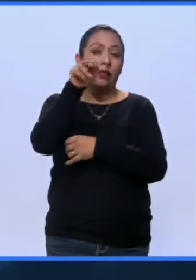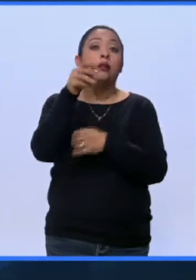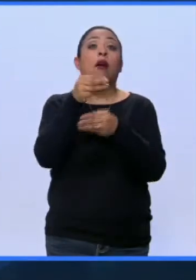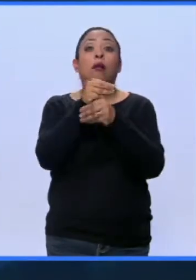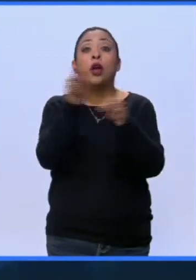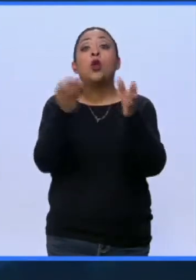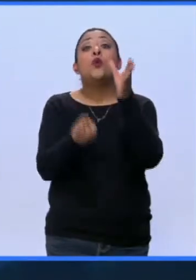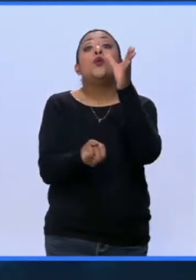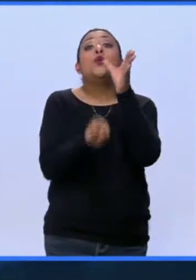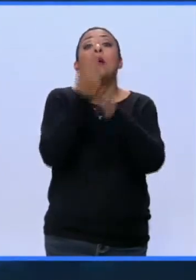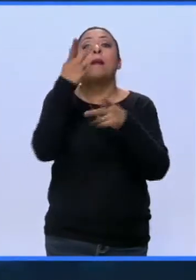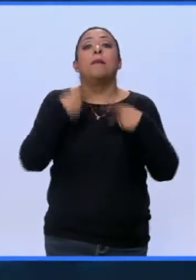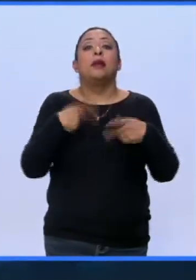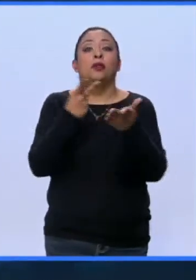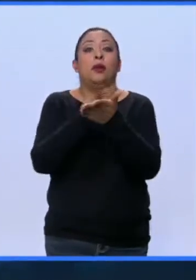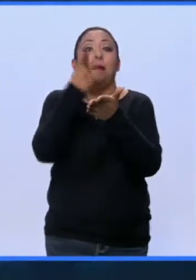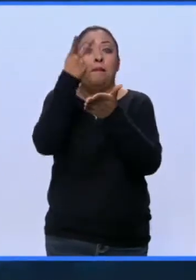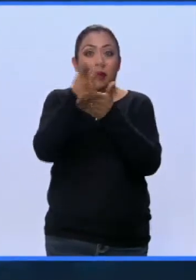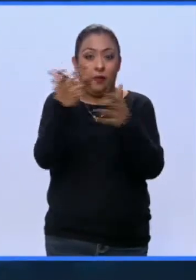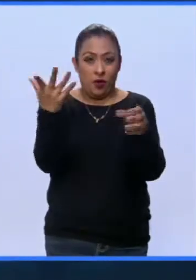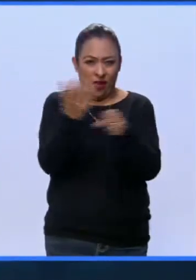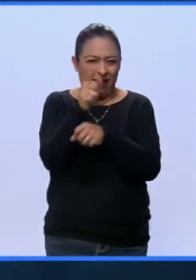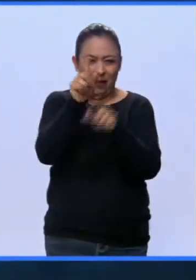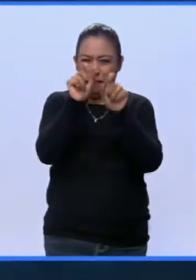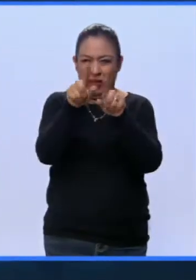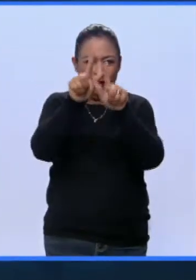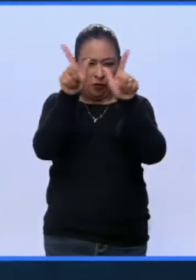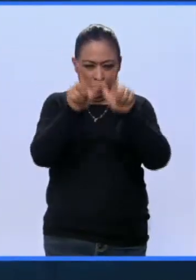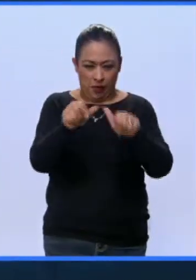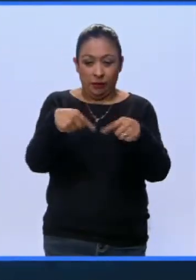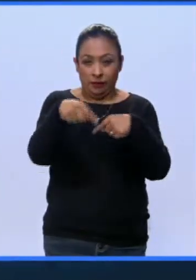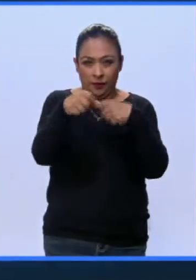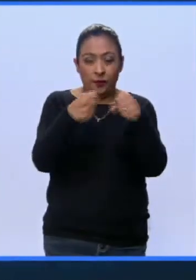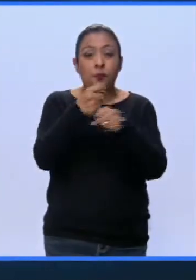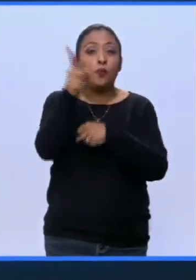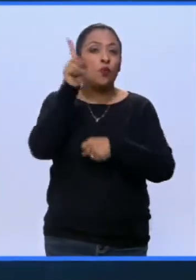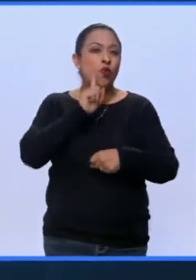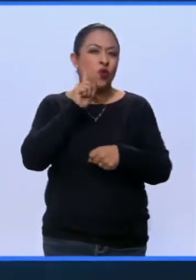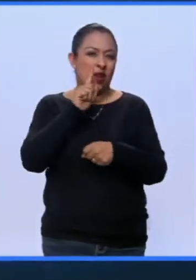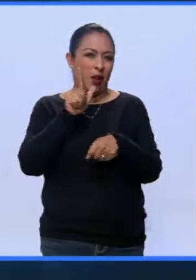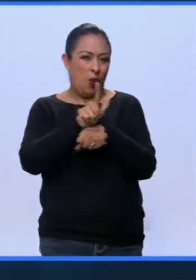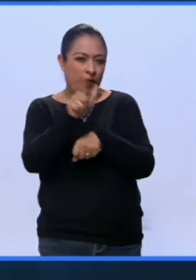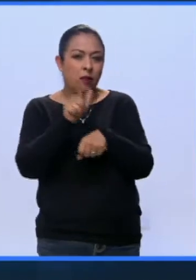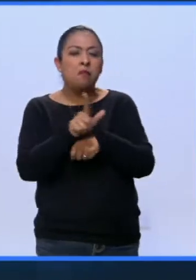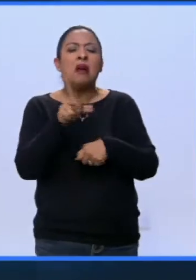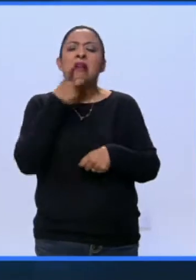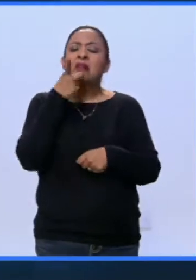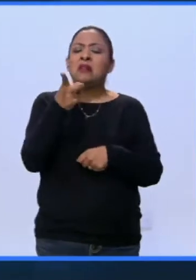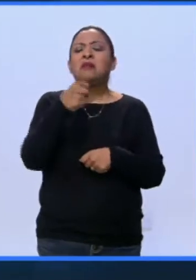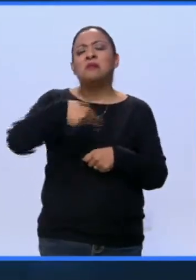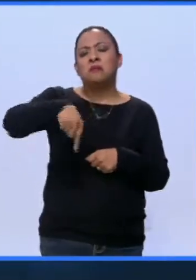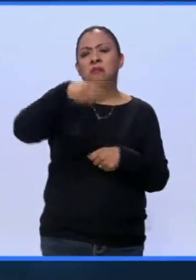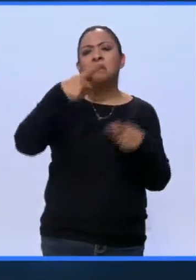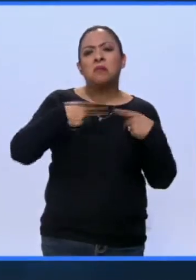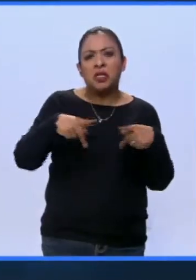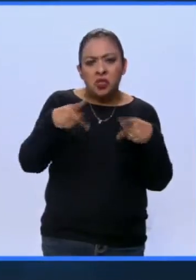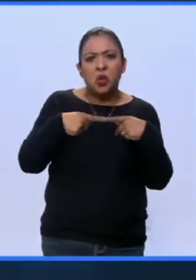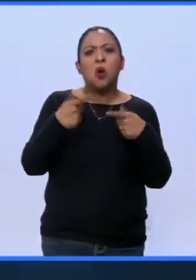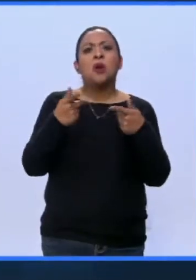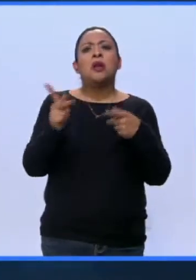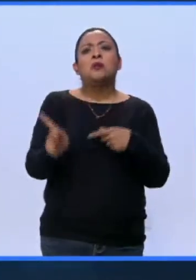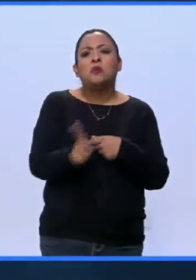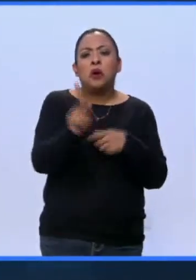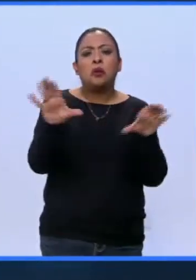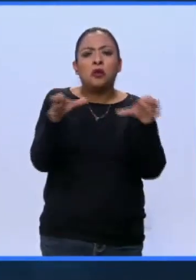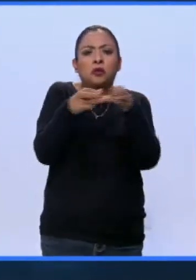el nombre del ganador del Nobel en esta categoría para este año, la activista guatemalteca confía en que los ciudadanos, los pueblos organizados